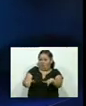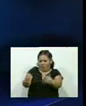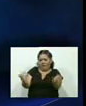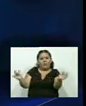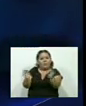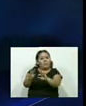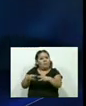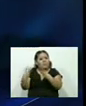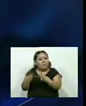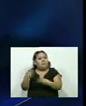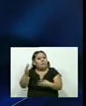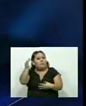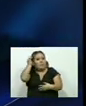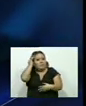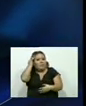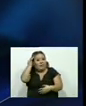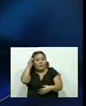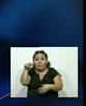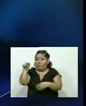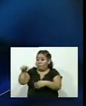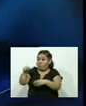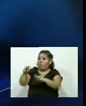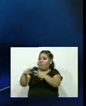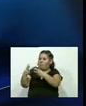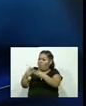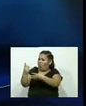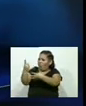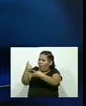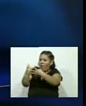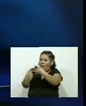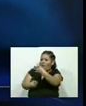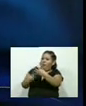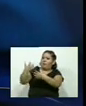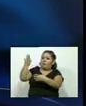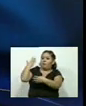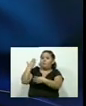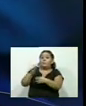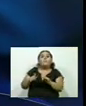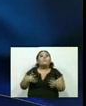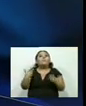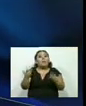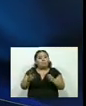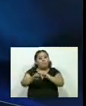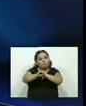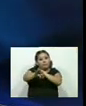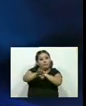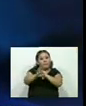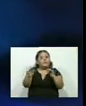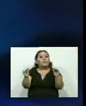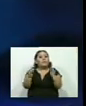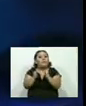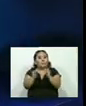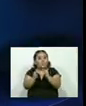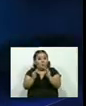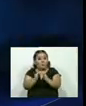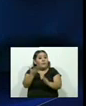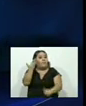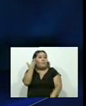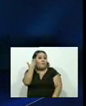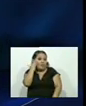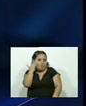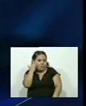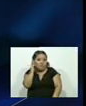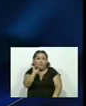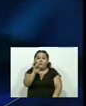y mucho menos sabiendo quiénes son por su lista de faltas que cometieron anteriormente. La publicación también está en nuestra plataforma de Facebook.